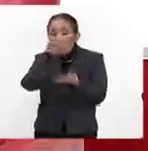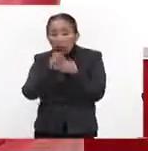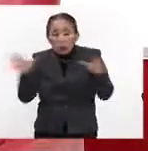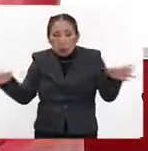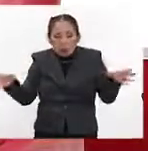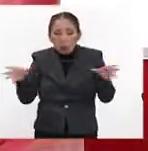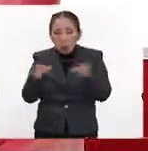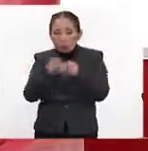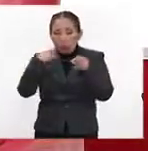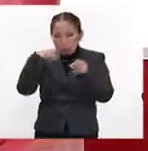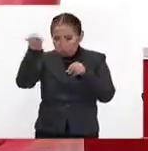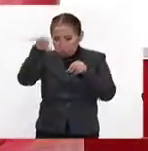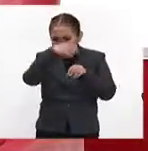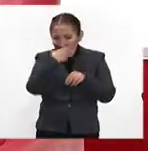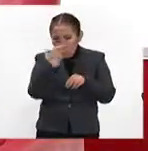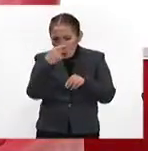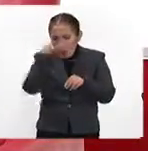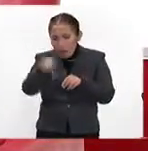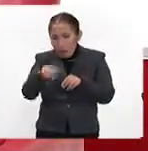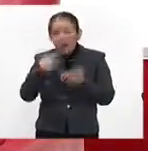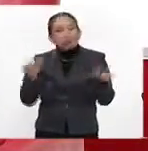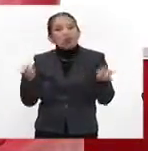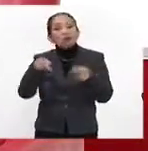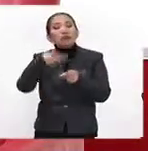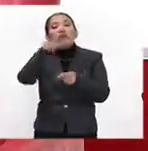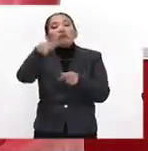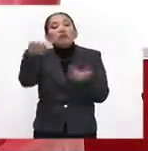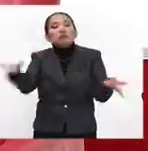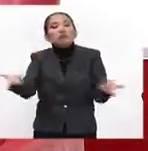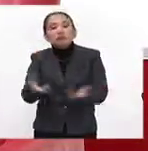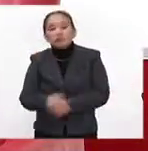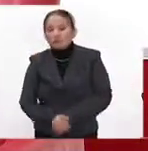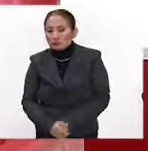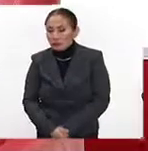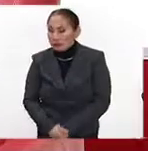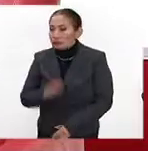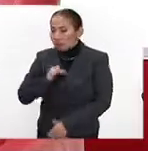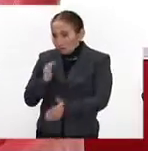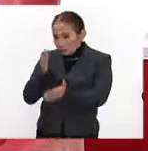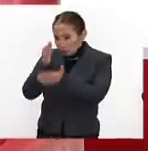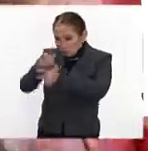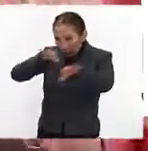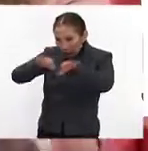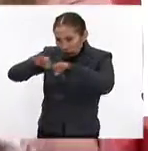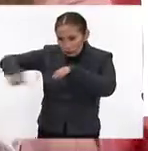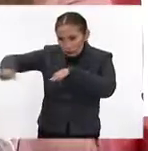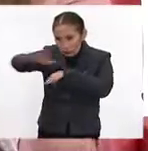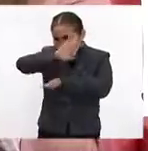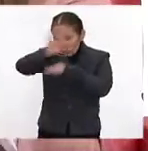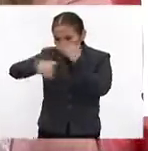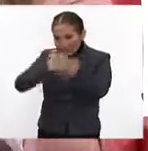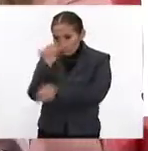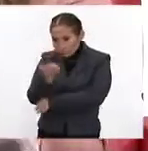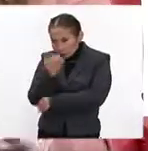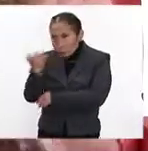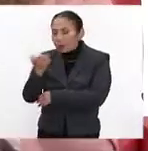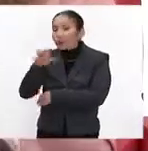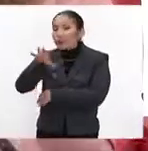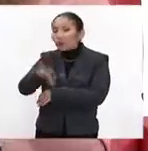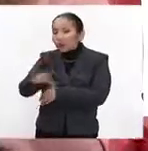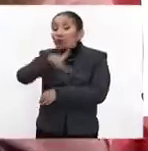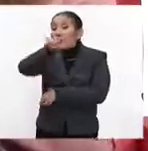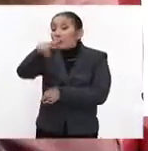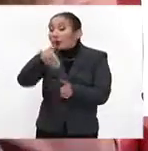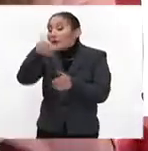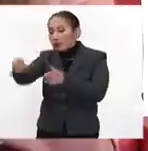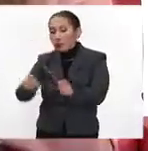los hilos de una escuela aparte de la solución. Luego, ¿qué haces? Bueno, pues llego, trabajo con todo el colegio, la escuela, y